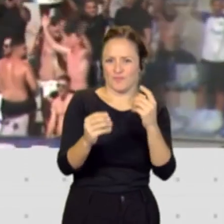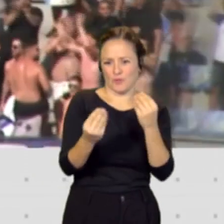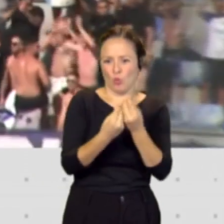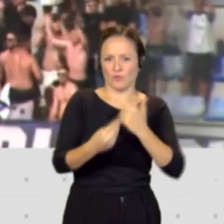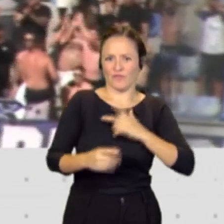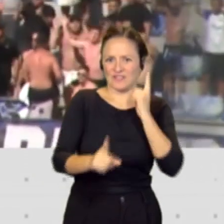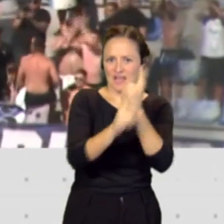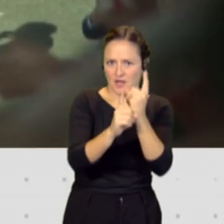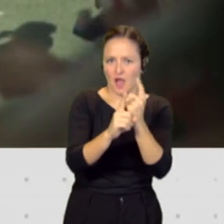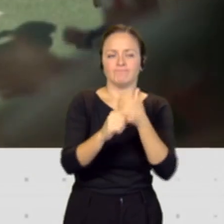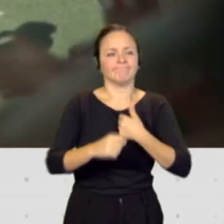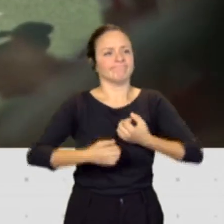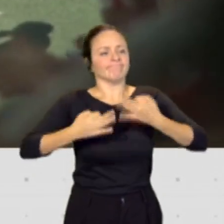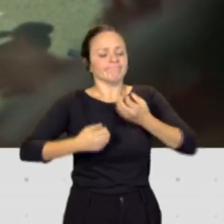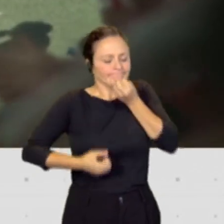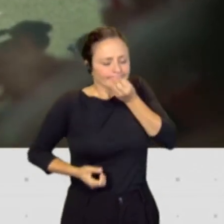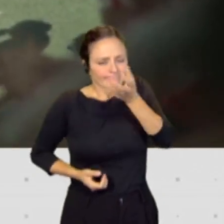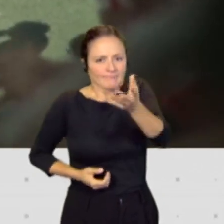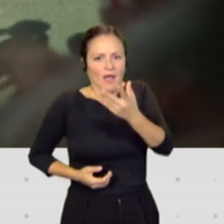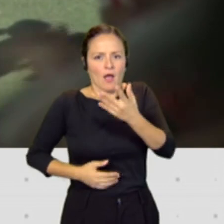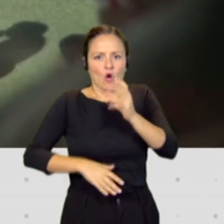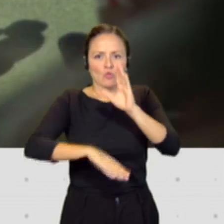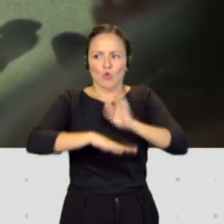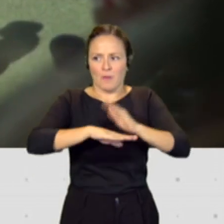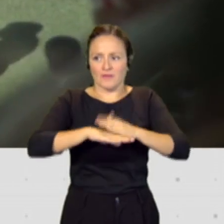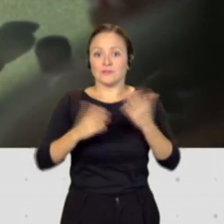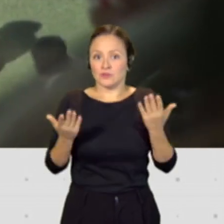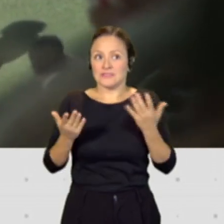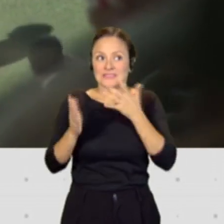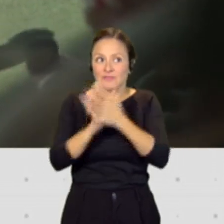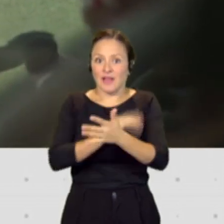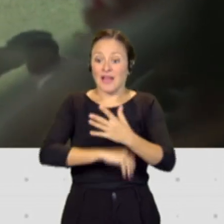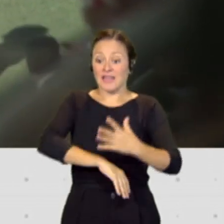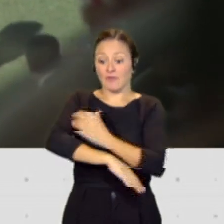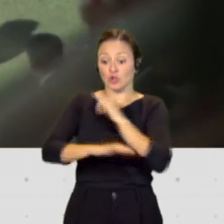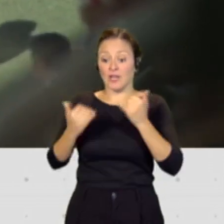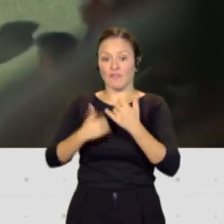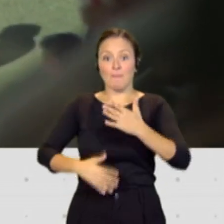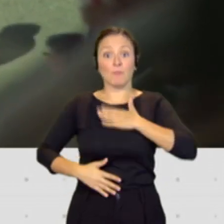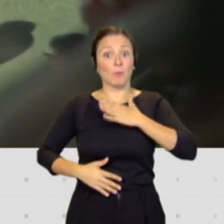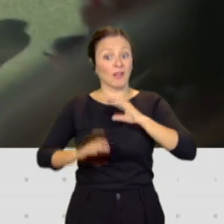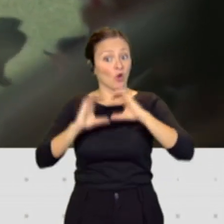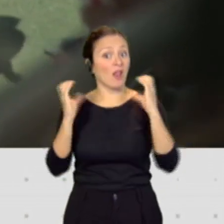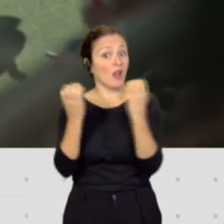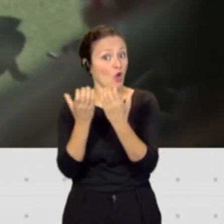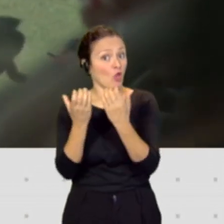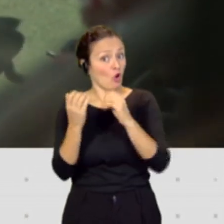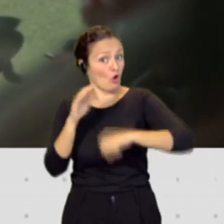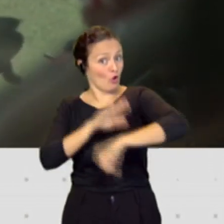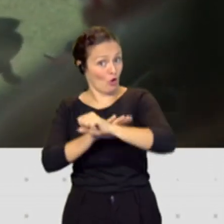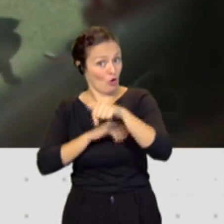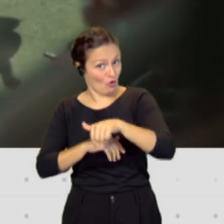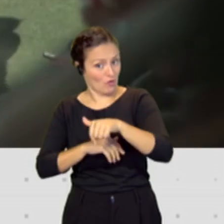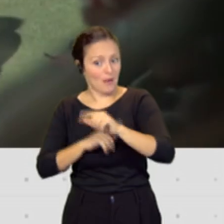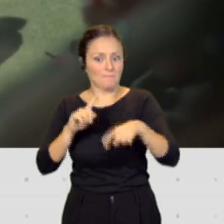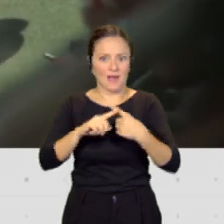El Cabildo de Tenerife no solamente es el propietario del Heliodoro sino además uno de los máximos patrocinadores del Club Deportivo